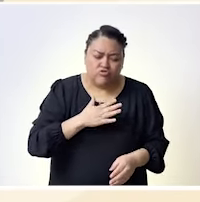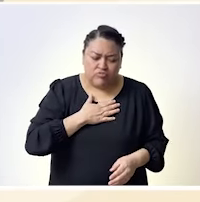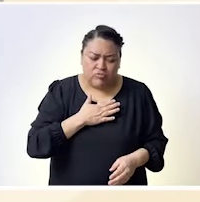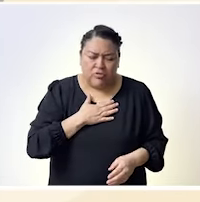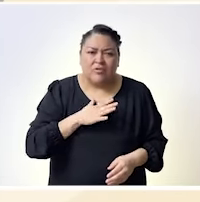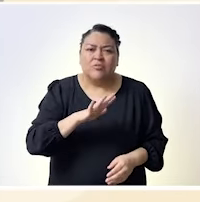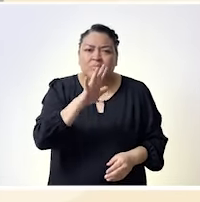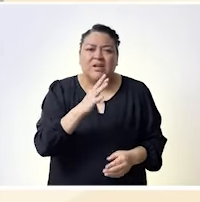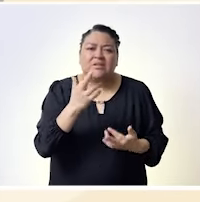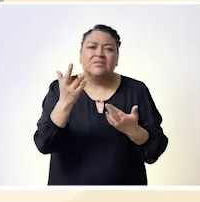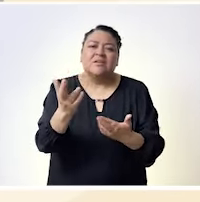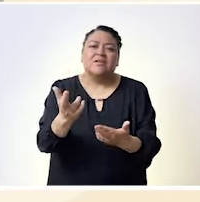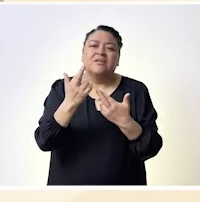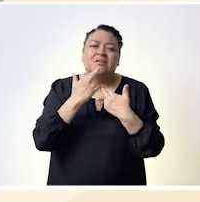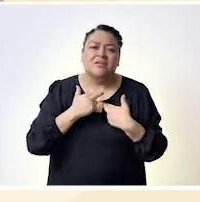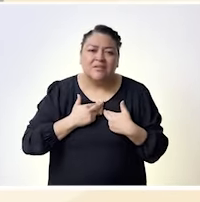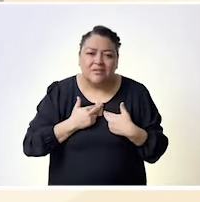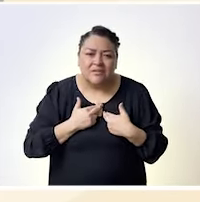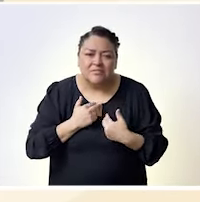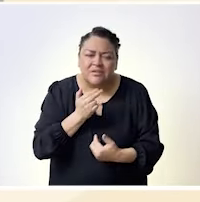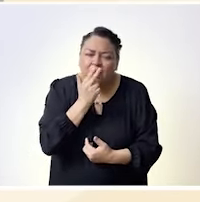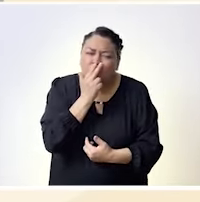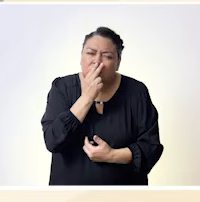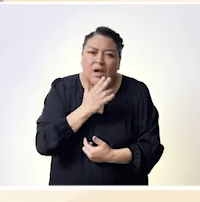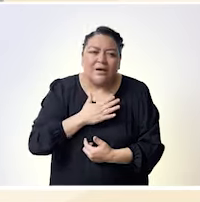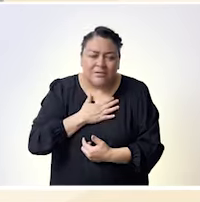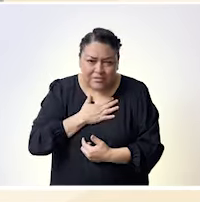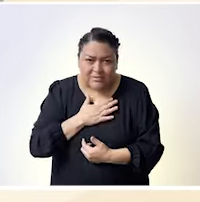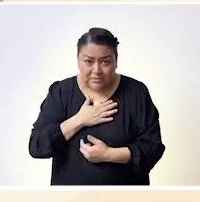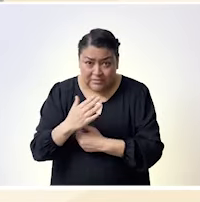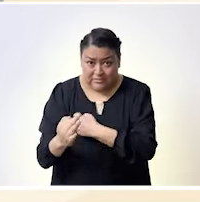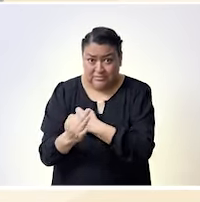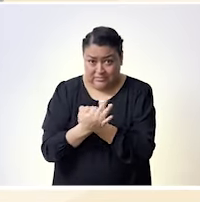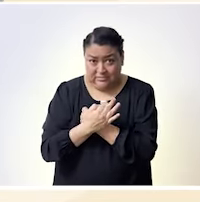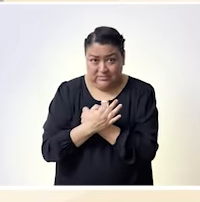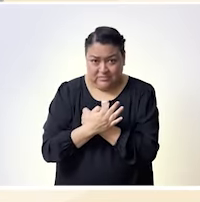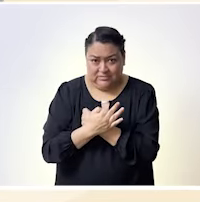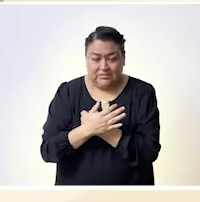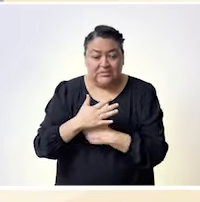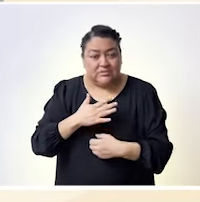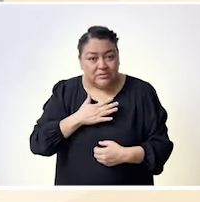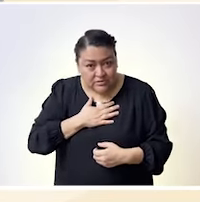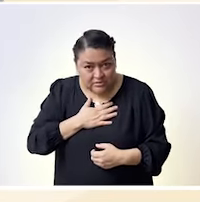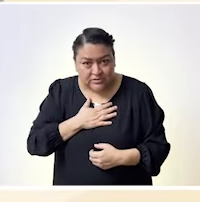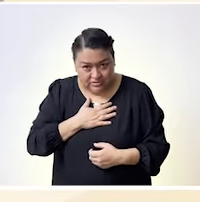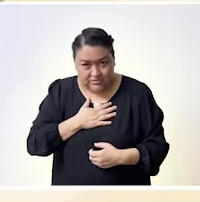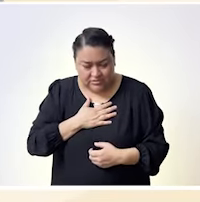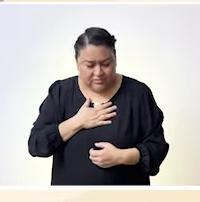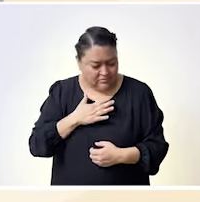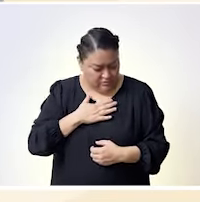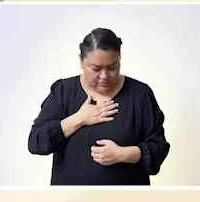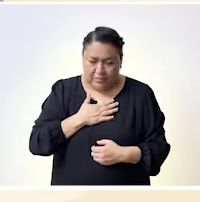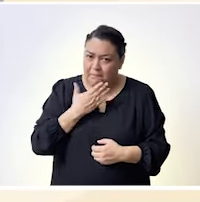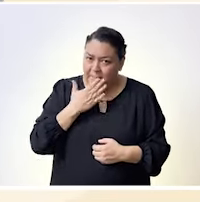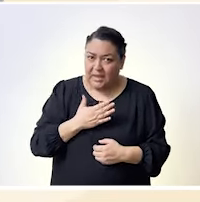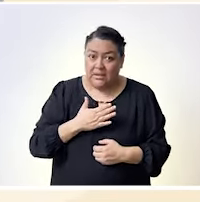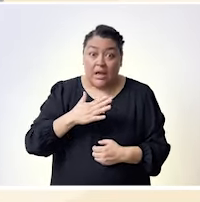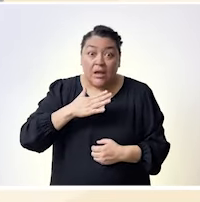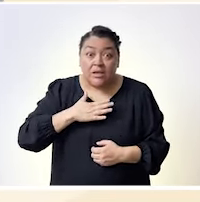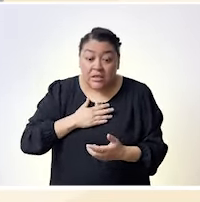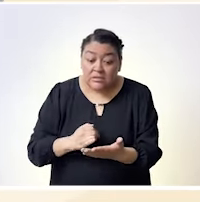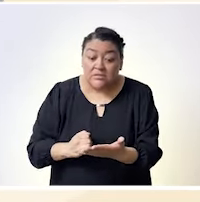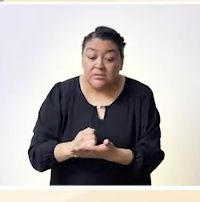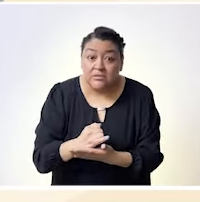en algún momento alguien me dijo las mujeres las son en la cocina de su casa pero no en el ámbito profesional